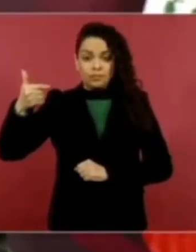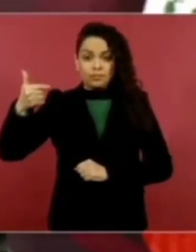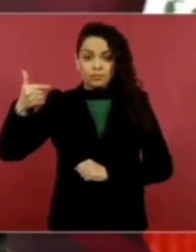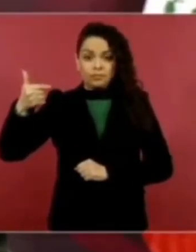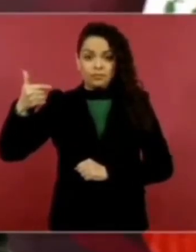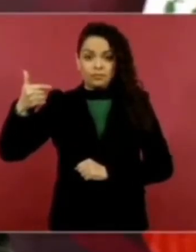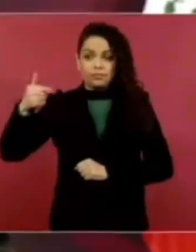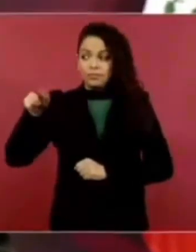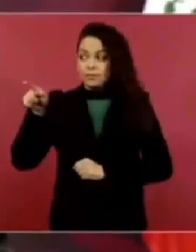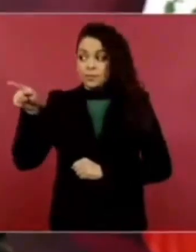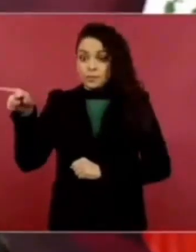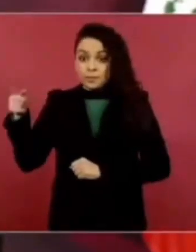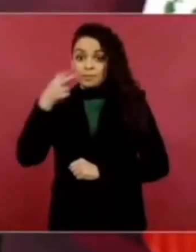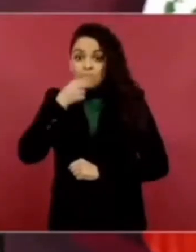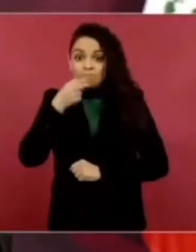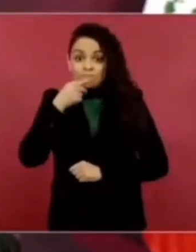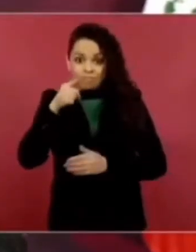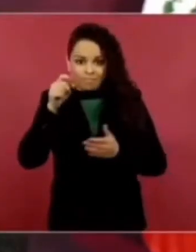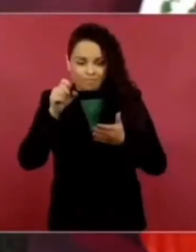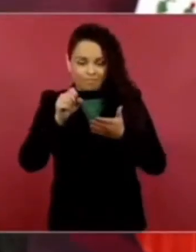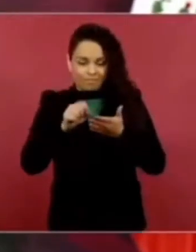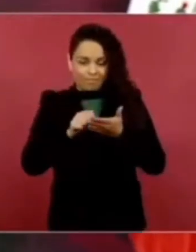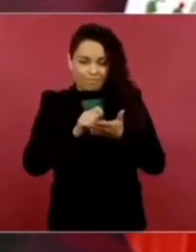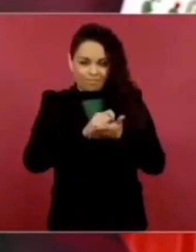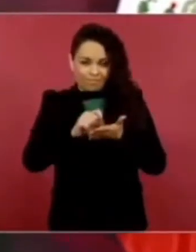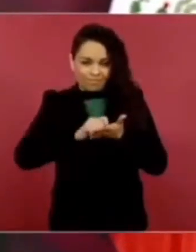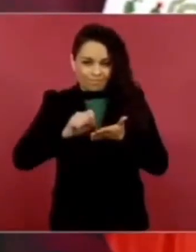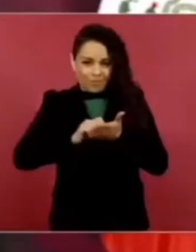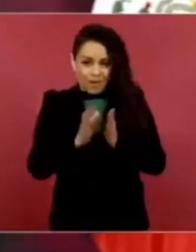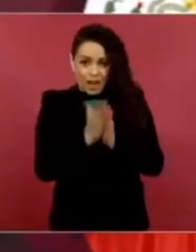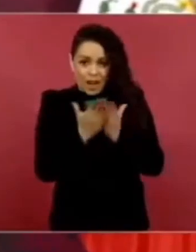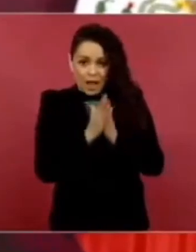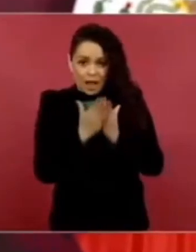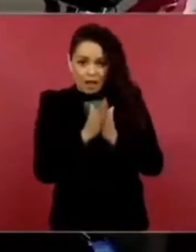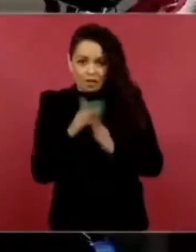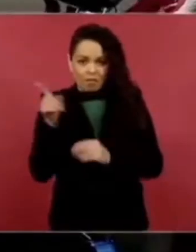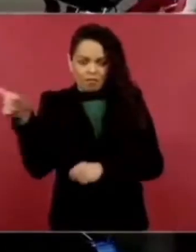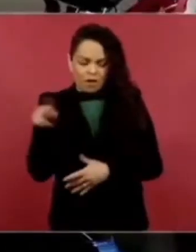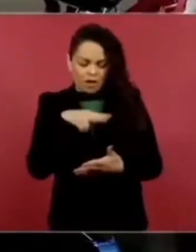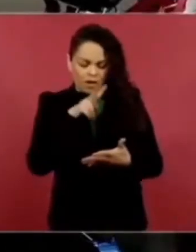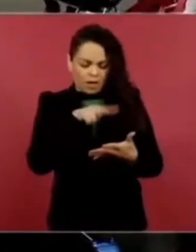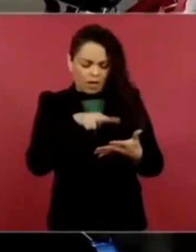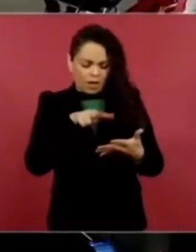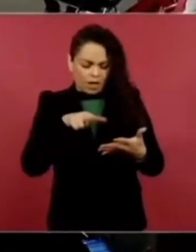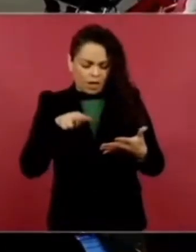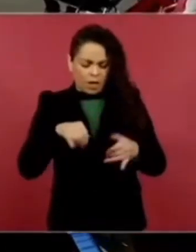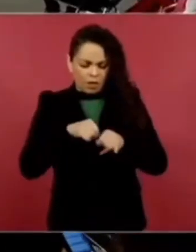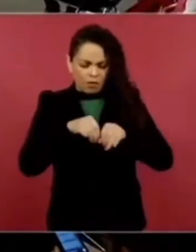y se encuentran declaraciones de la esposa, que también falleció,